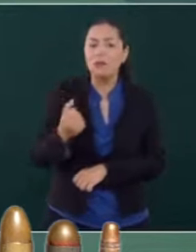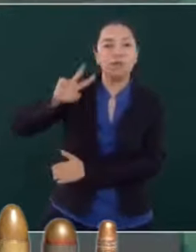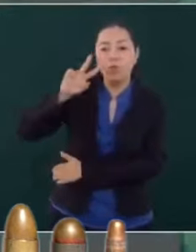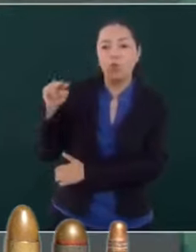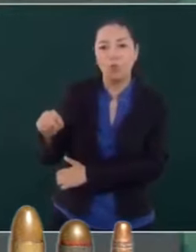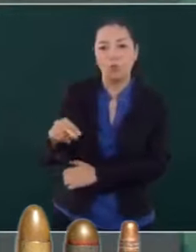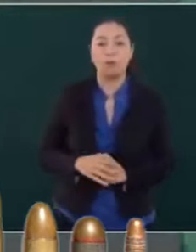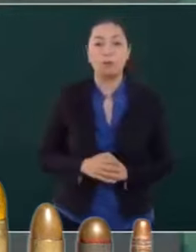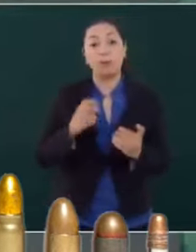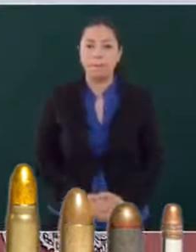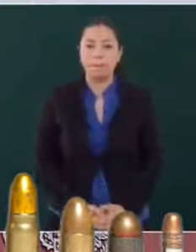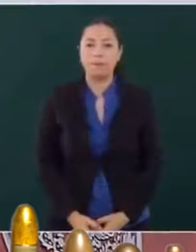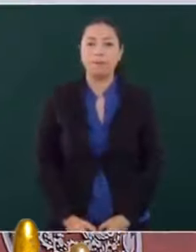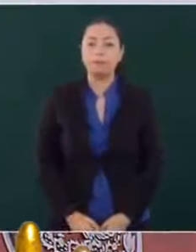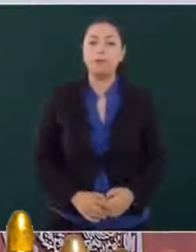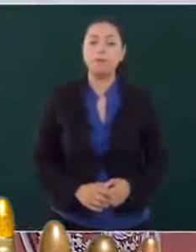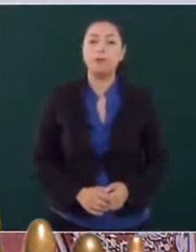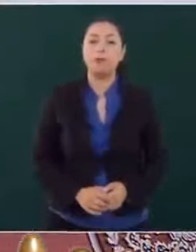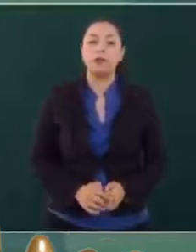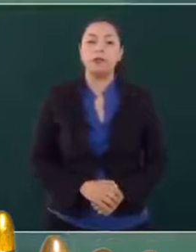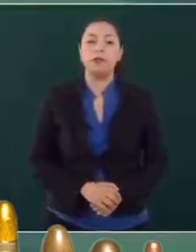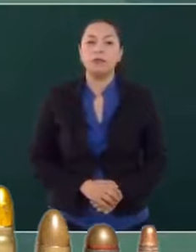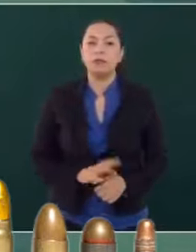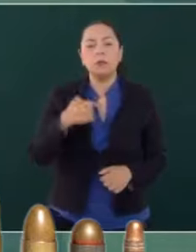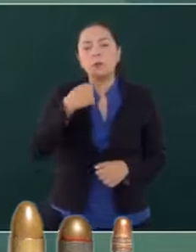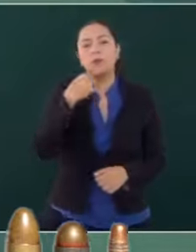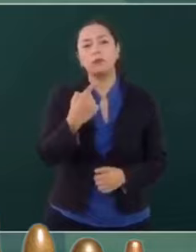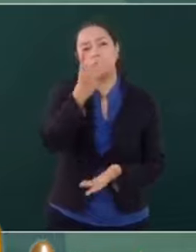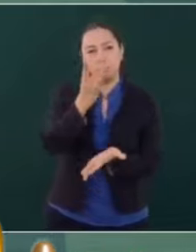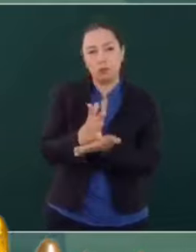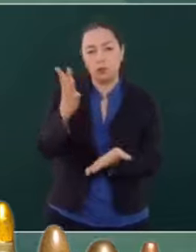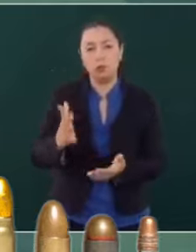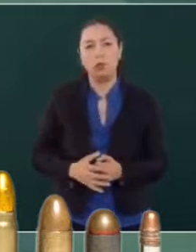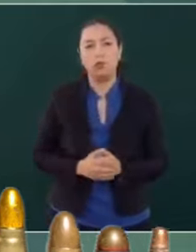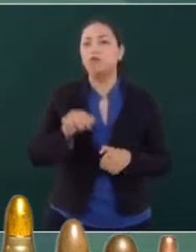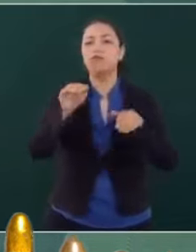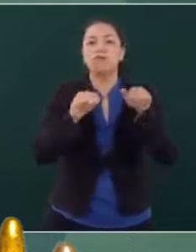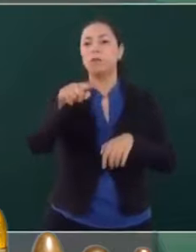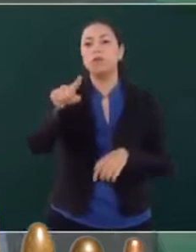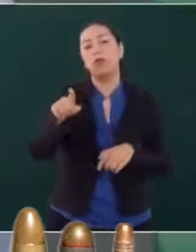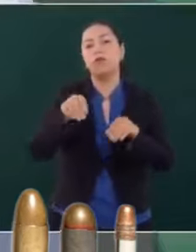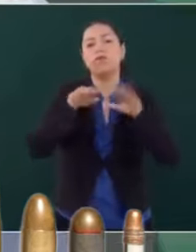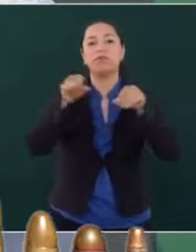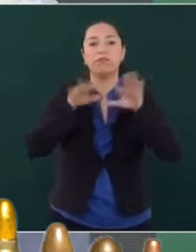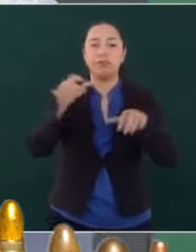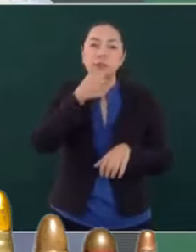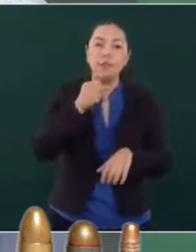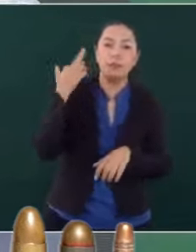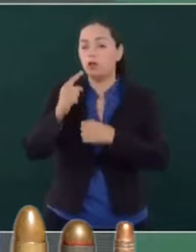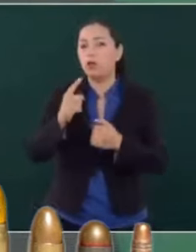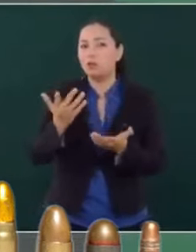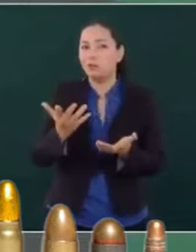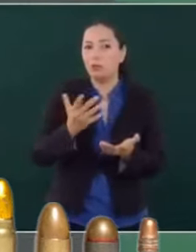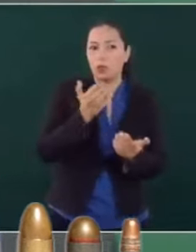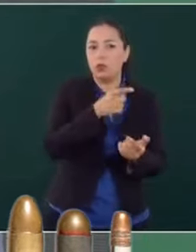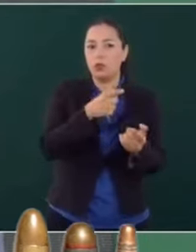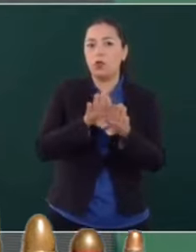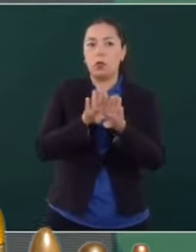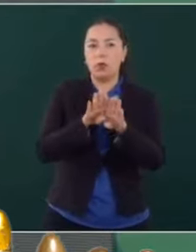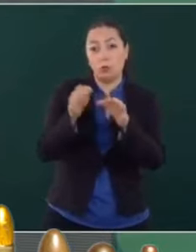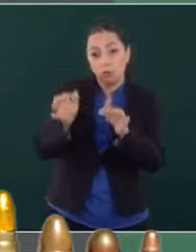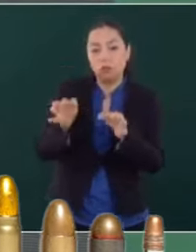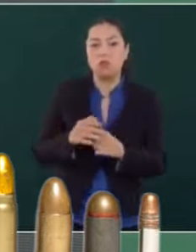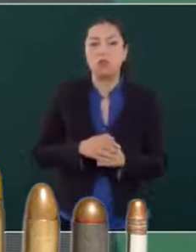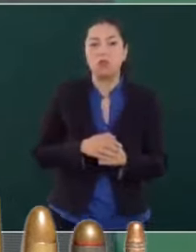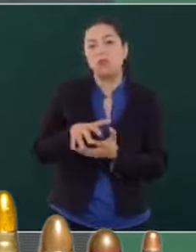ocultar los datos. No le hablo solamente a los medios de información, porque con honrosas excepciones, la mayoría de los medios de